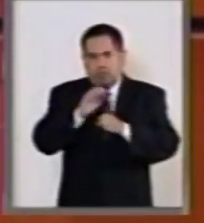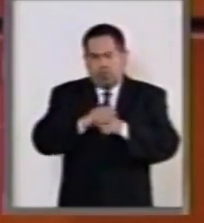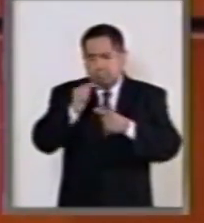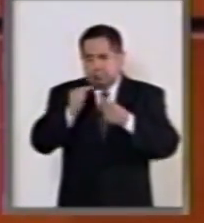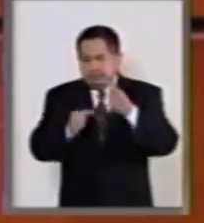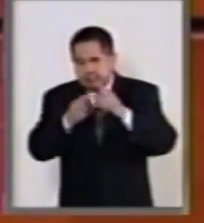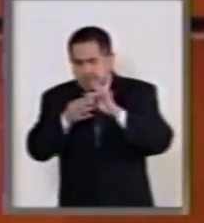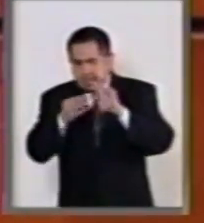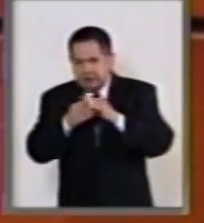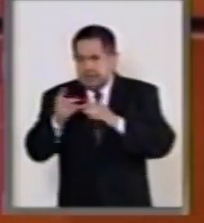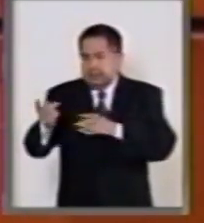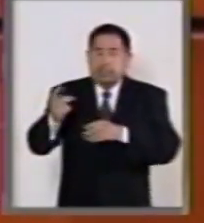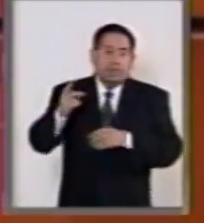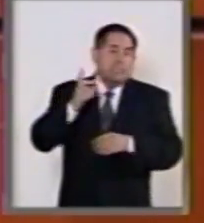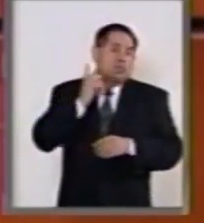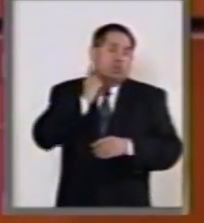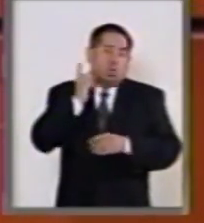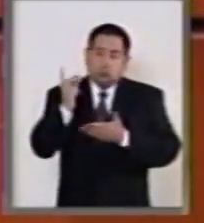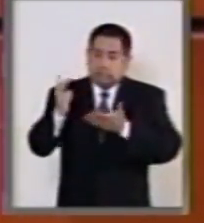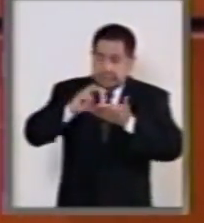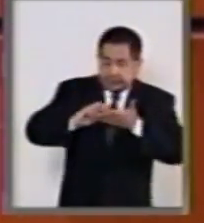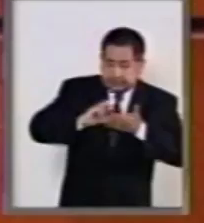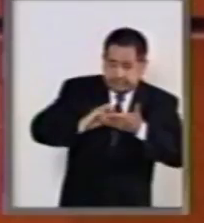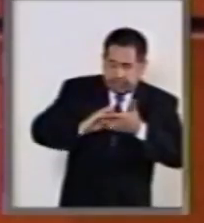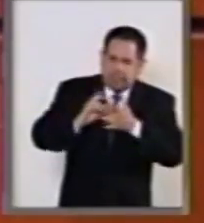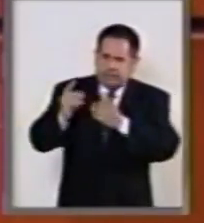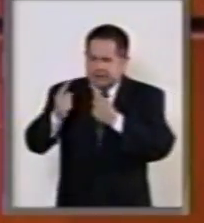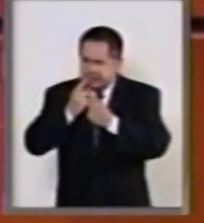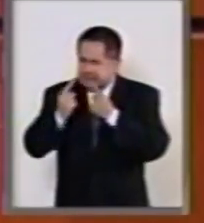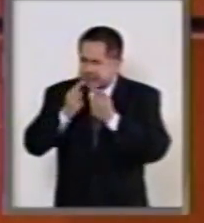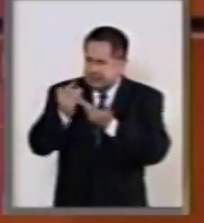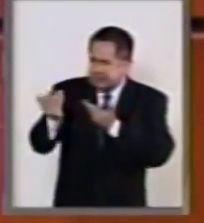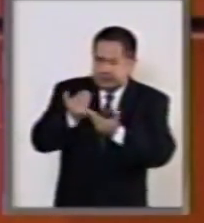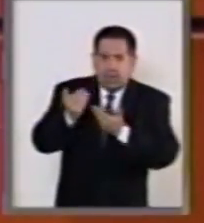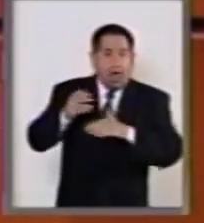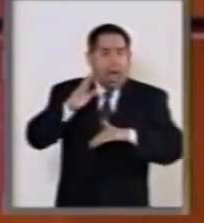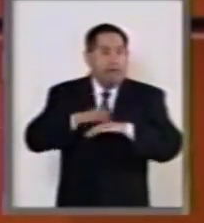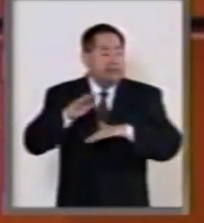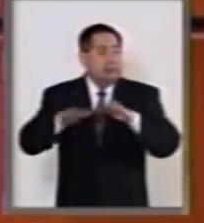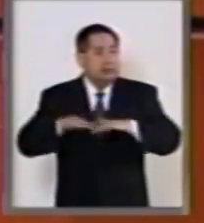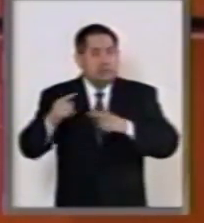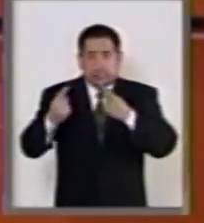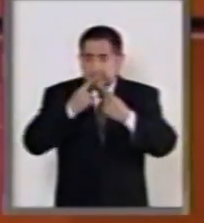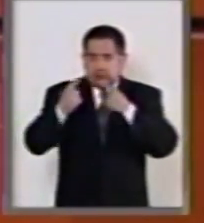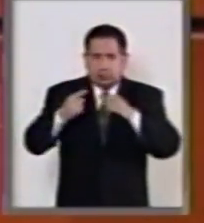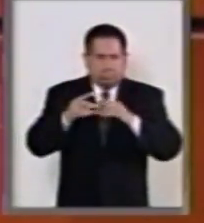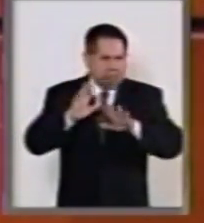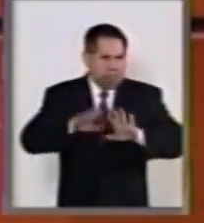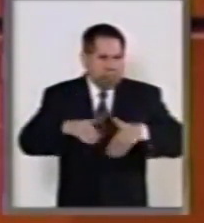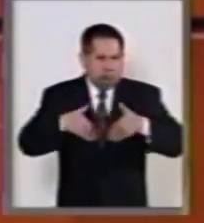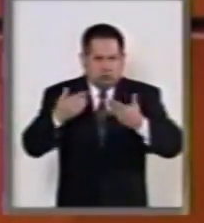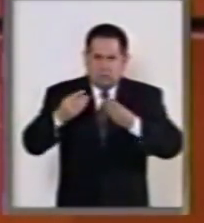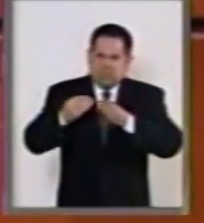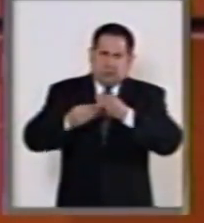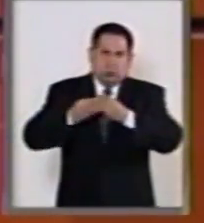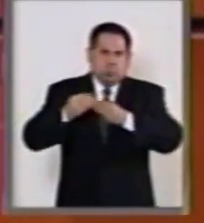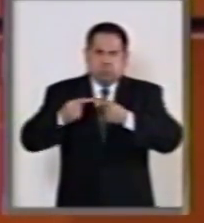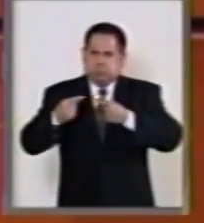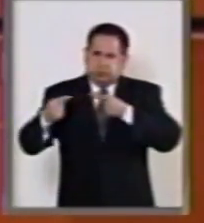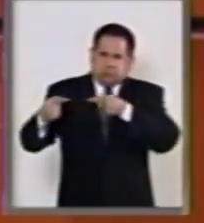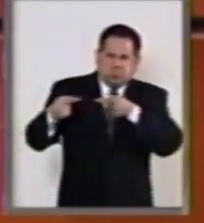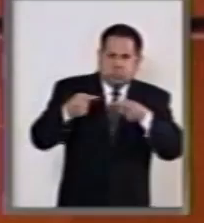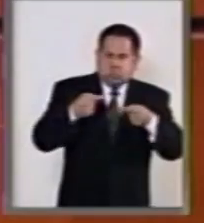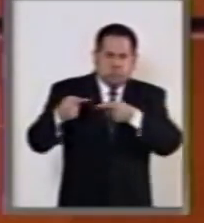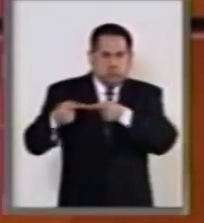revisión de la Cámara de Diputados tuvimos discusiones, a veces, lo quiero decir, intensas, de debates